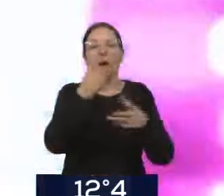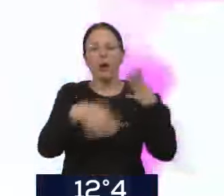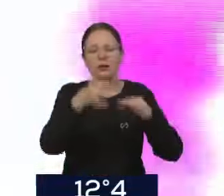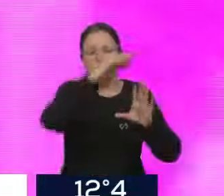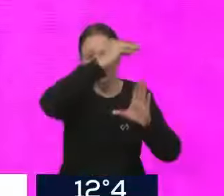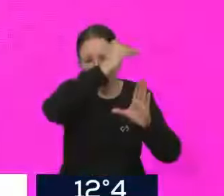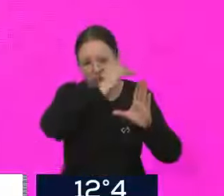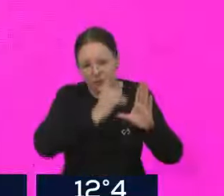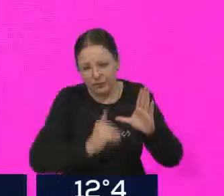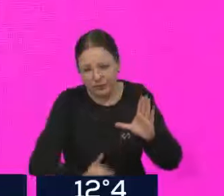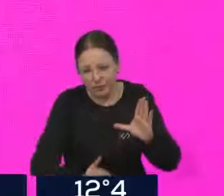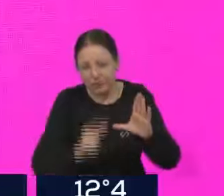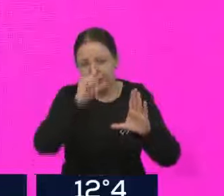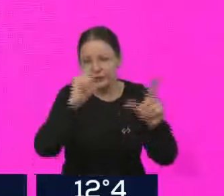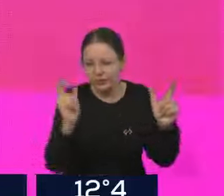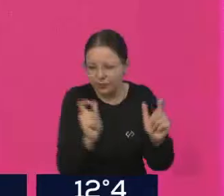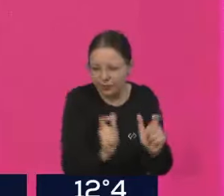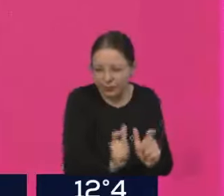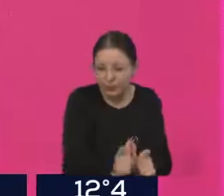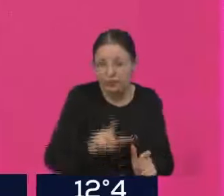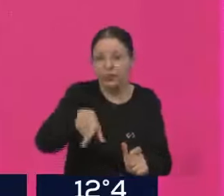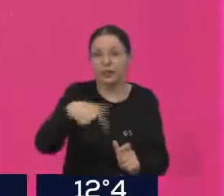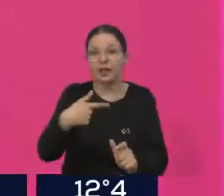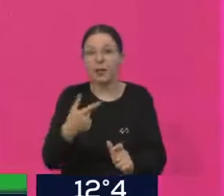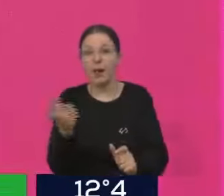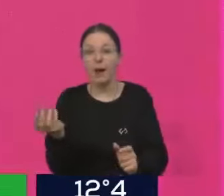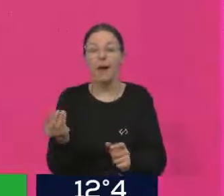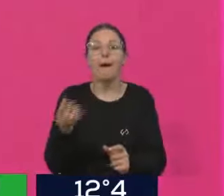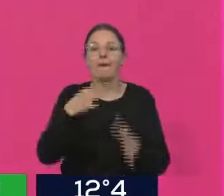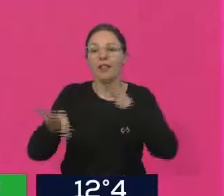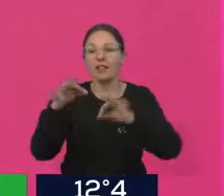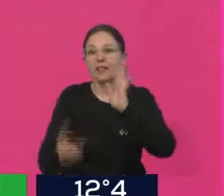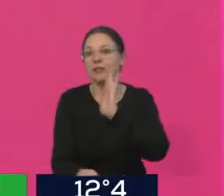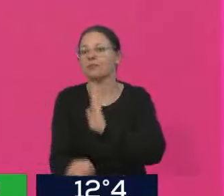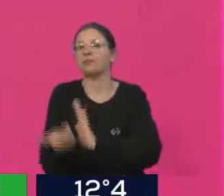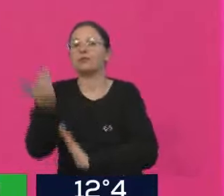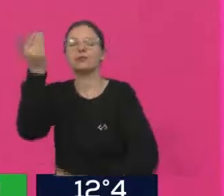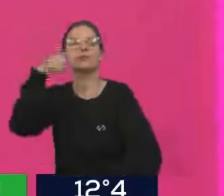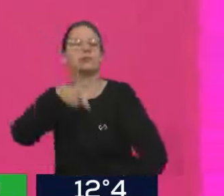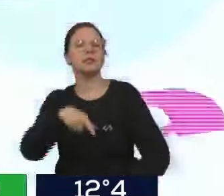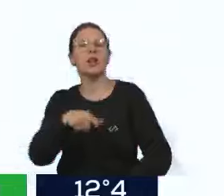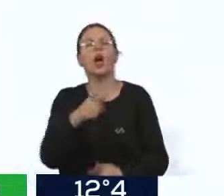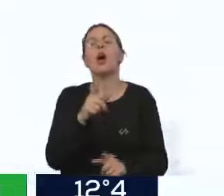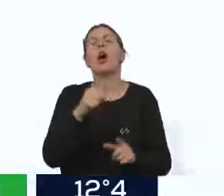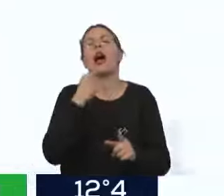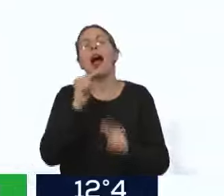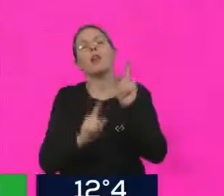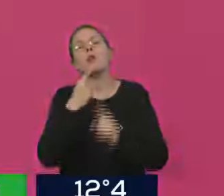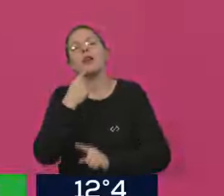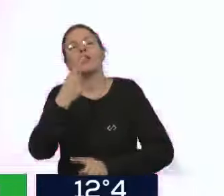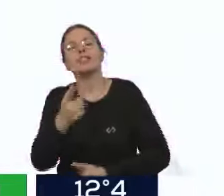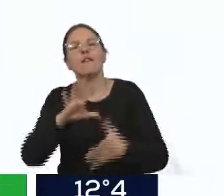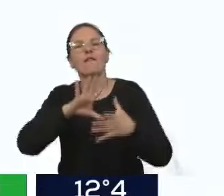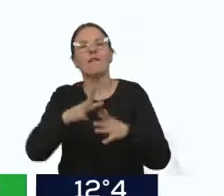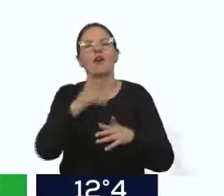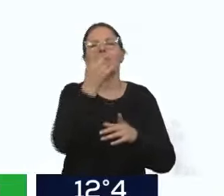significa la U? Que vamos a transitar un tiempo más en un proceso recesivo profundo de la economía argentina, para